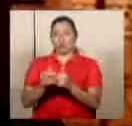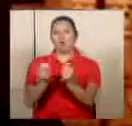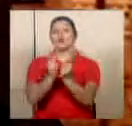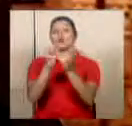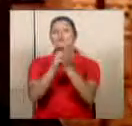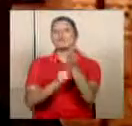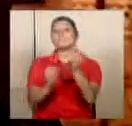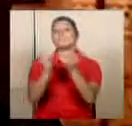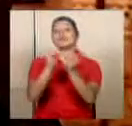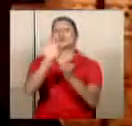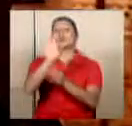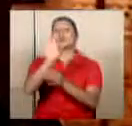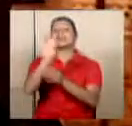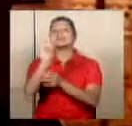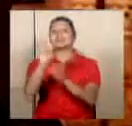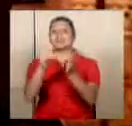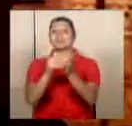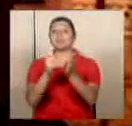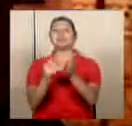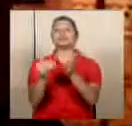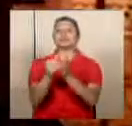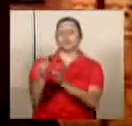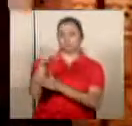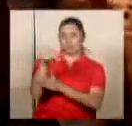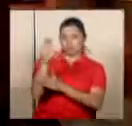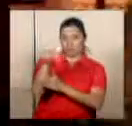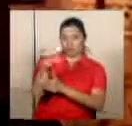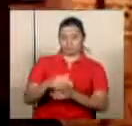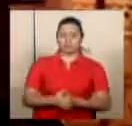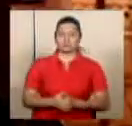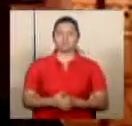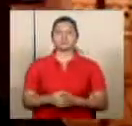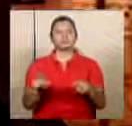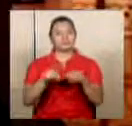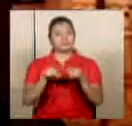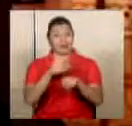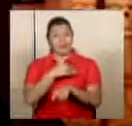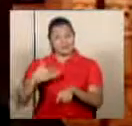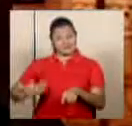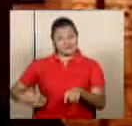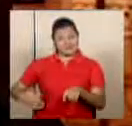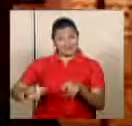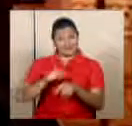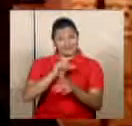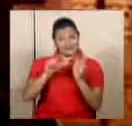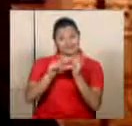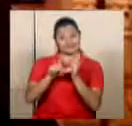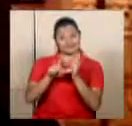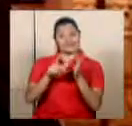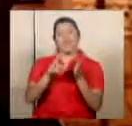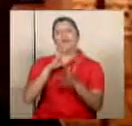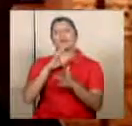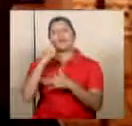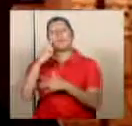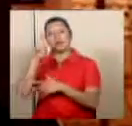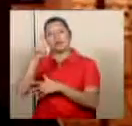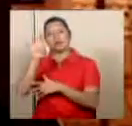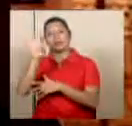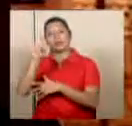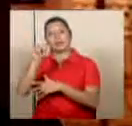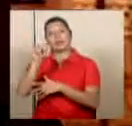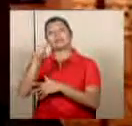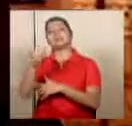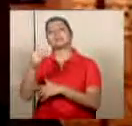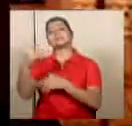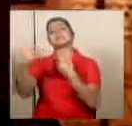recorte de más de 97 mil millones de colones también el presidente de la Asamblea Legislativa habló para RTN Noticias nos explica un